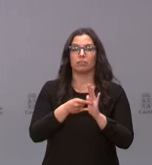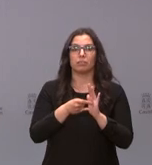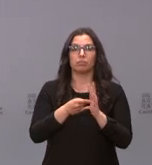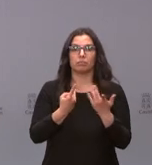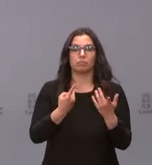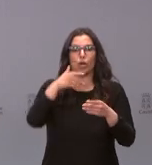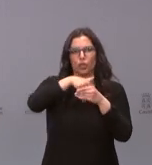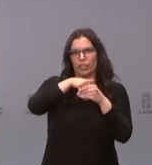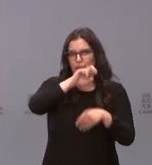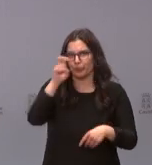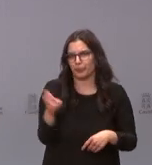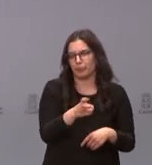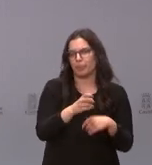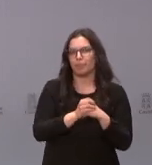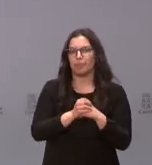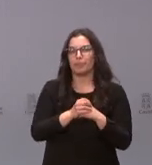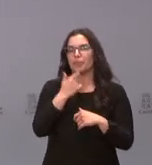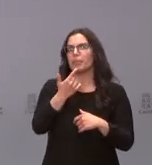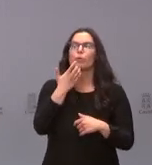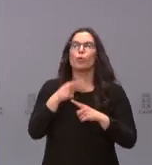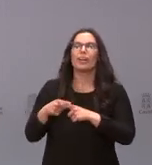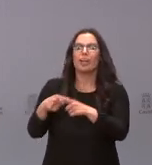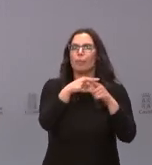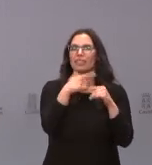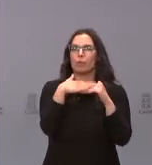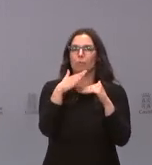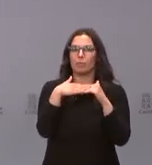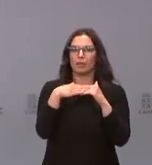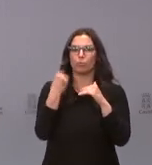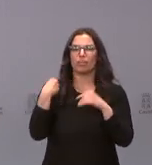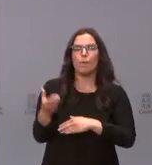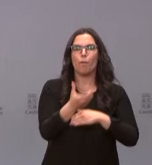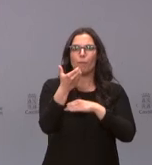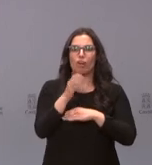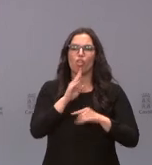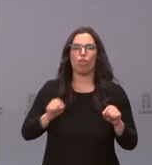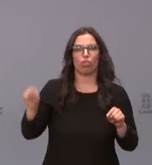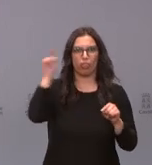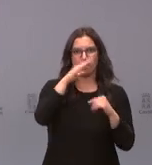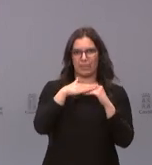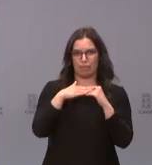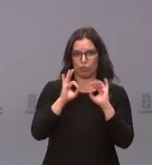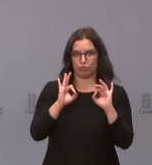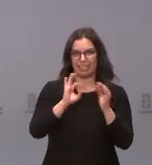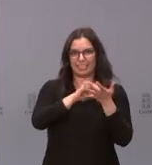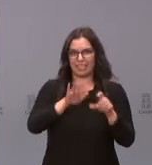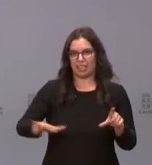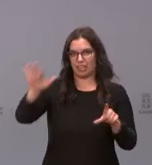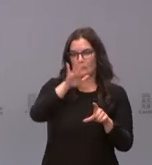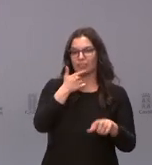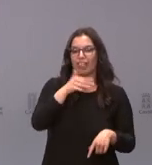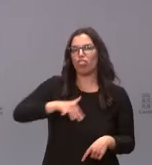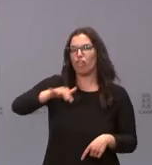distintos contenidos. Establece cuál es la distribución mínima de los parques de bomberos en el territorio de Castilla y León. Establece una serie de